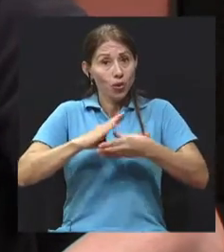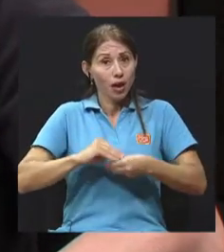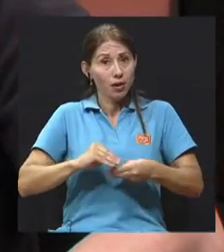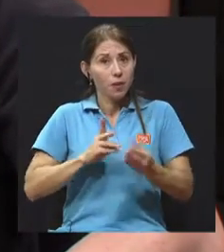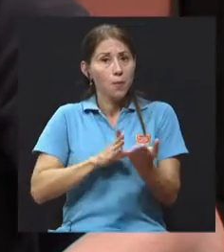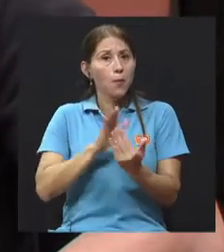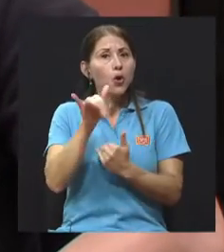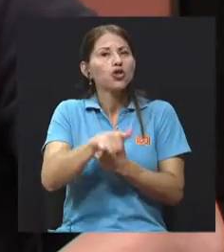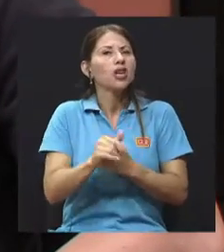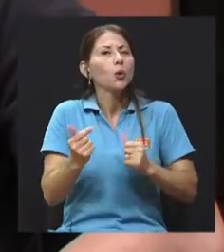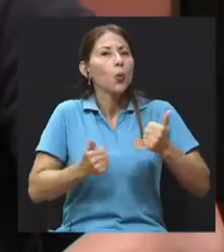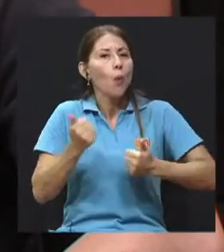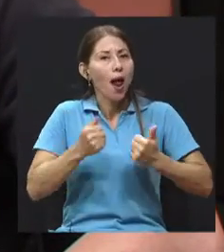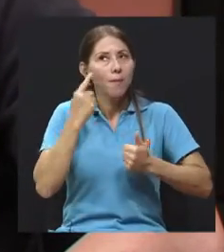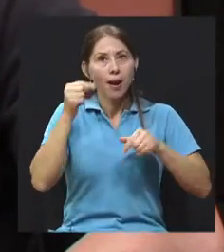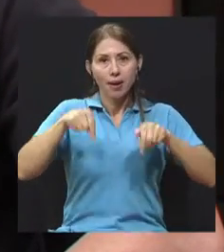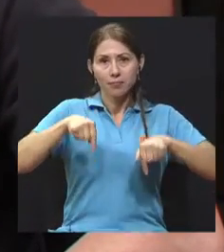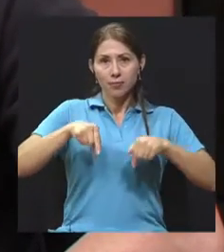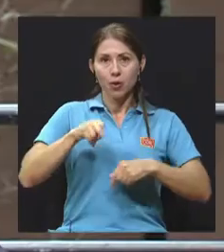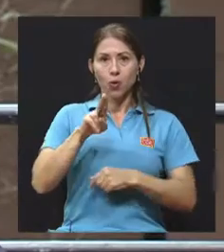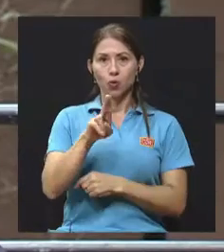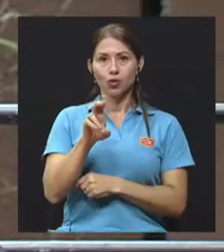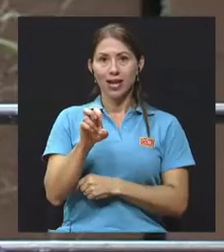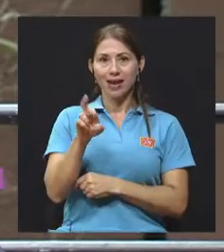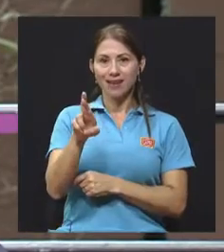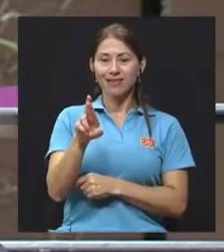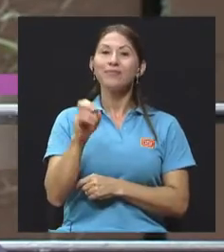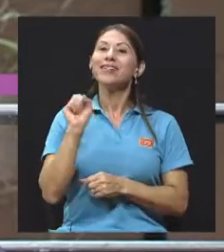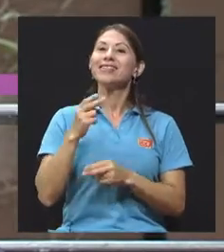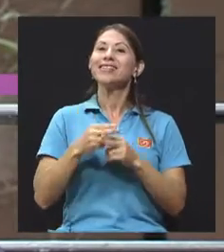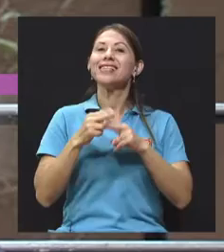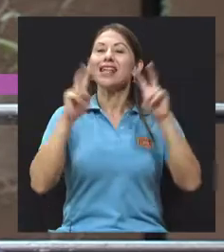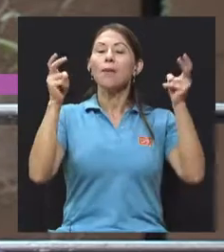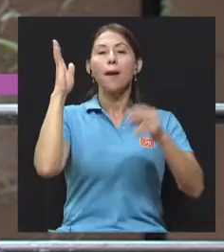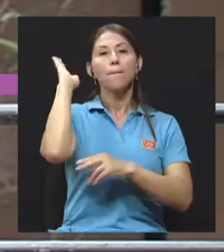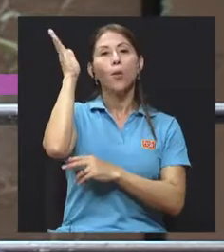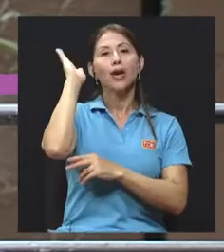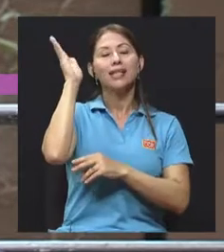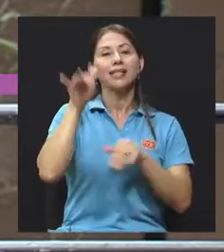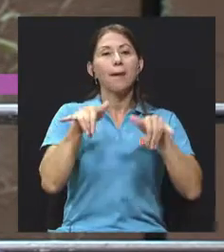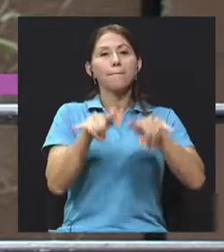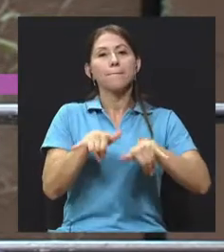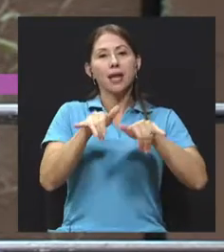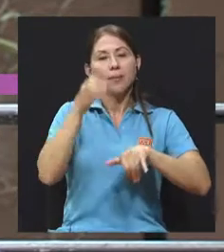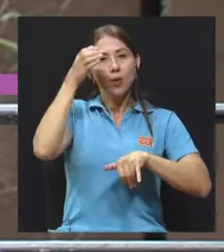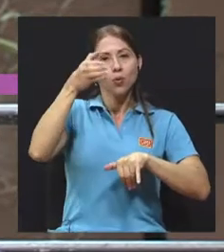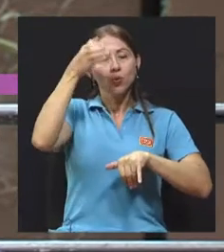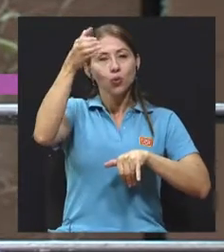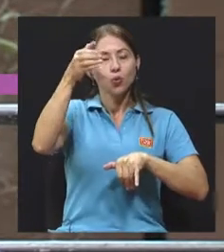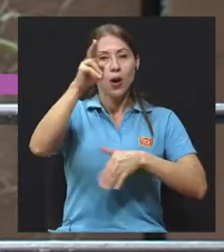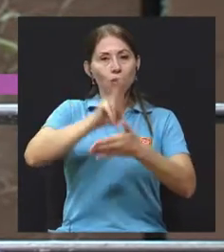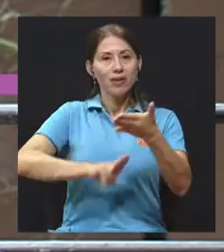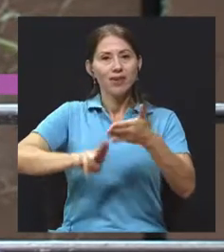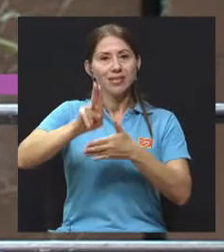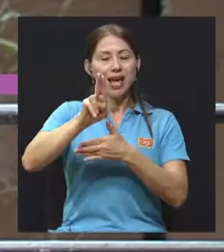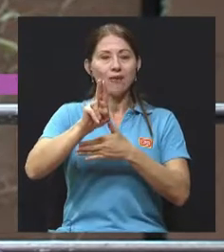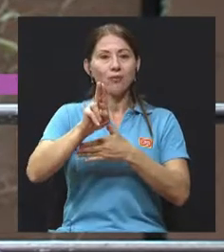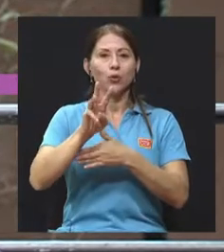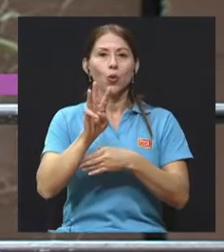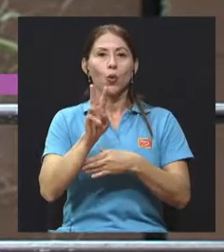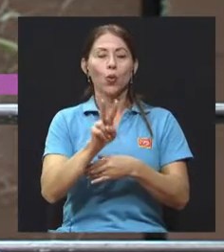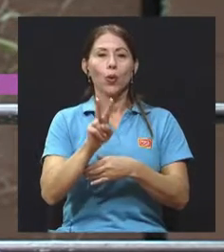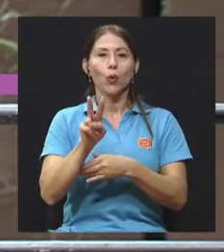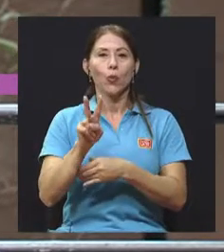está planteado para acá, para nuestro campus. Se llama Ponencia Permacultura Universitaria. Es la UV-27. Está